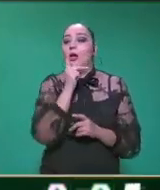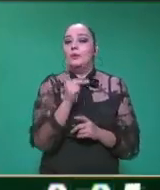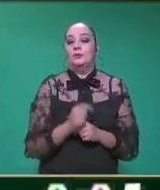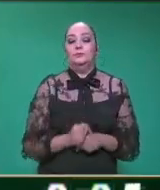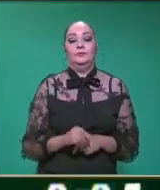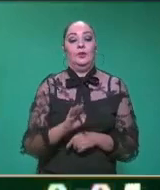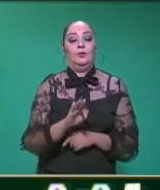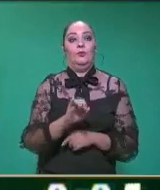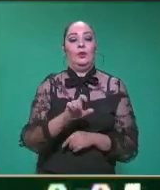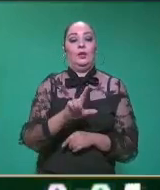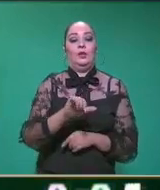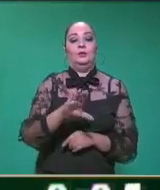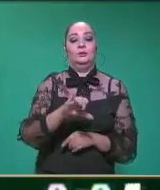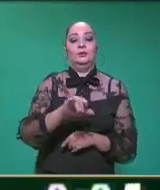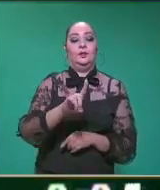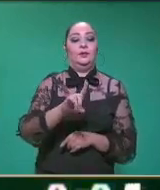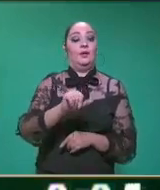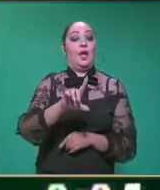Felicidad.